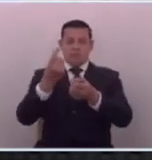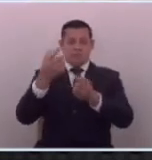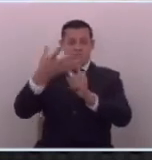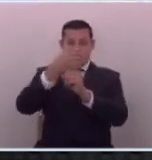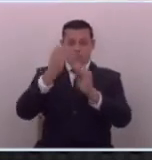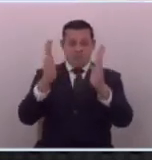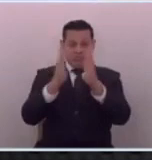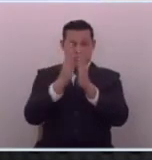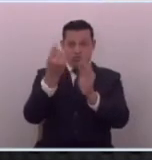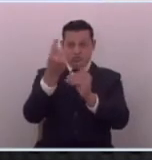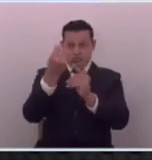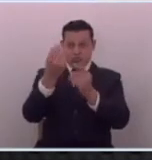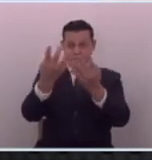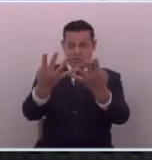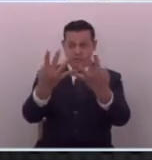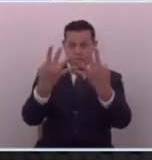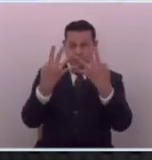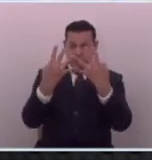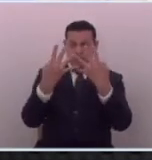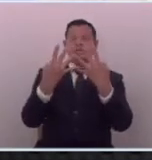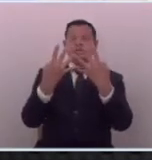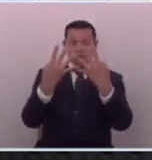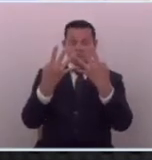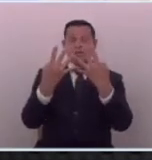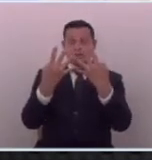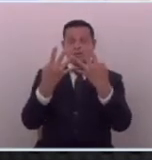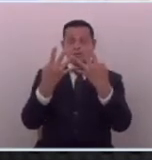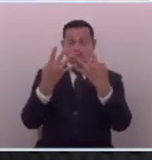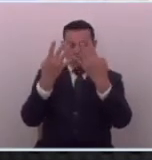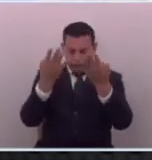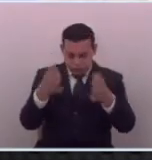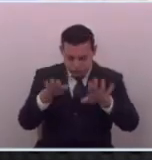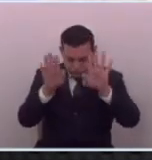pisto enfrente decía sí mi faraón